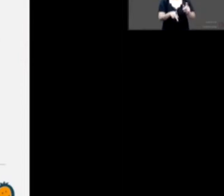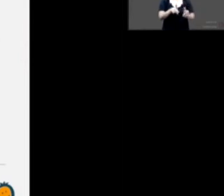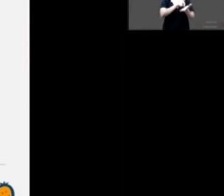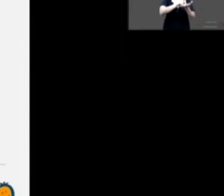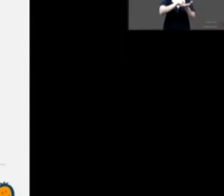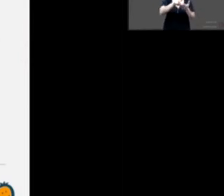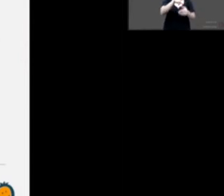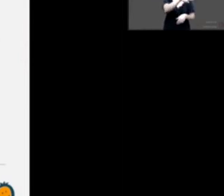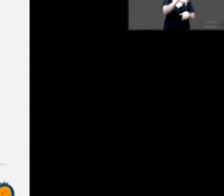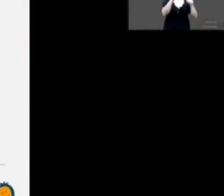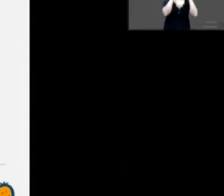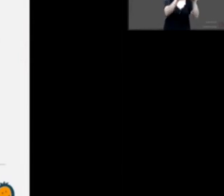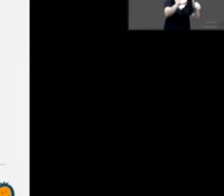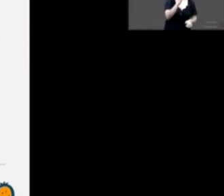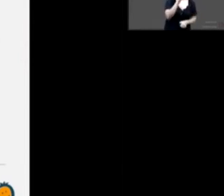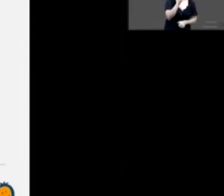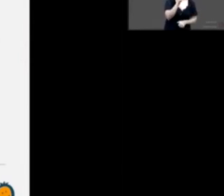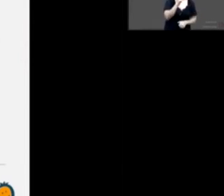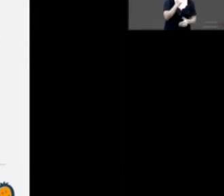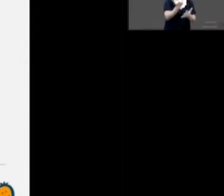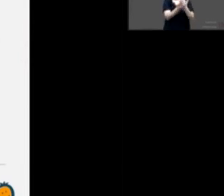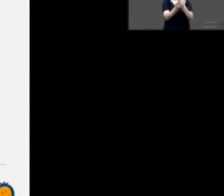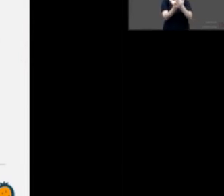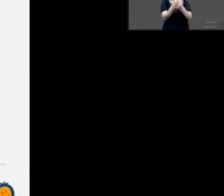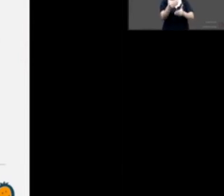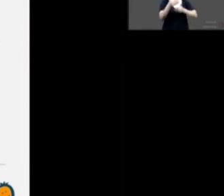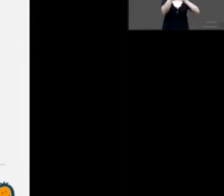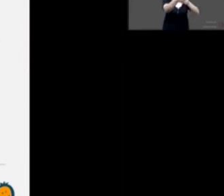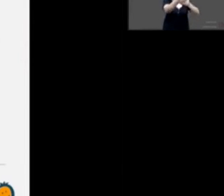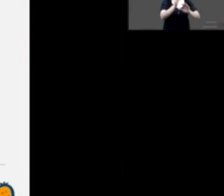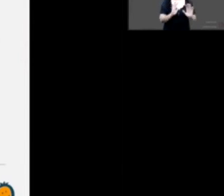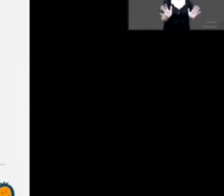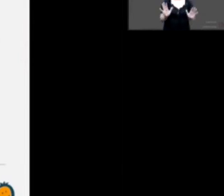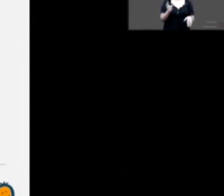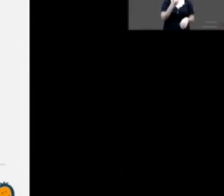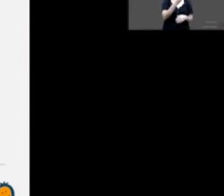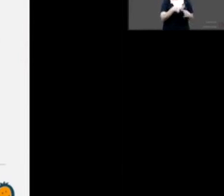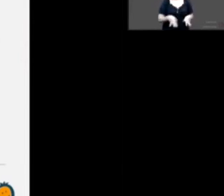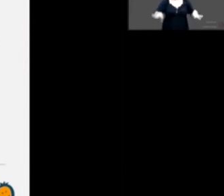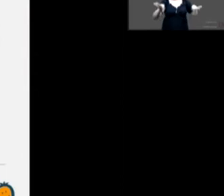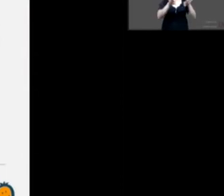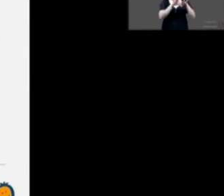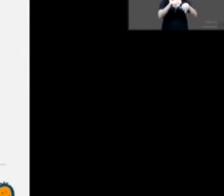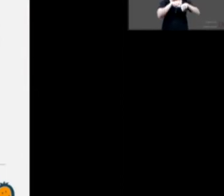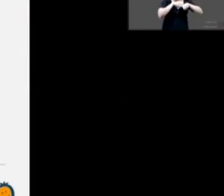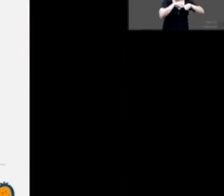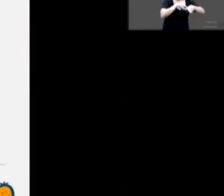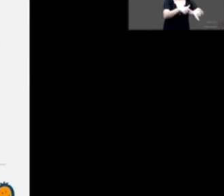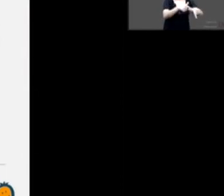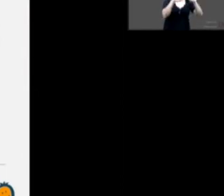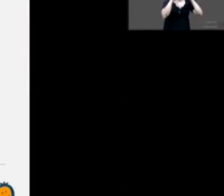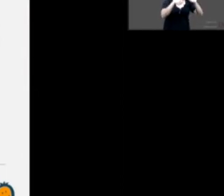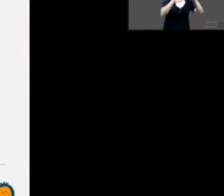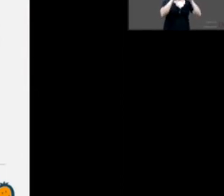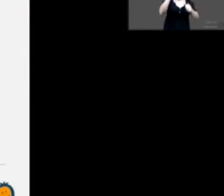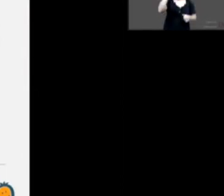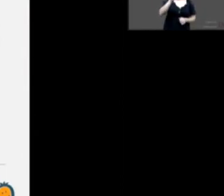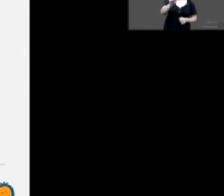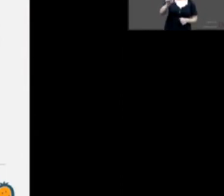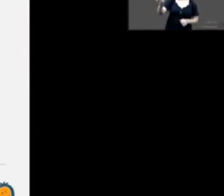para restituir el derecho a la vida familiar y comunitaria a miles de niños que no lo tienen garantizado.